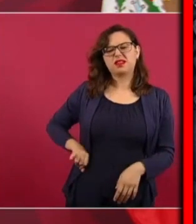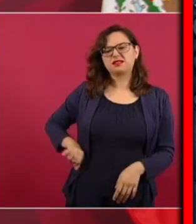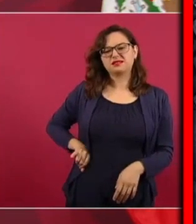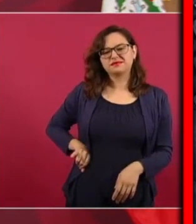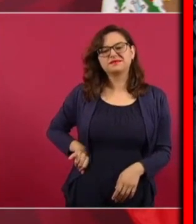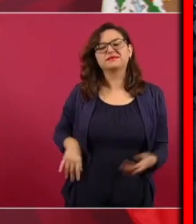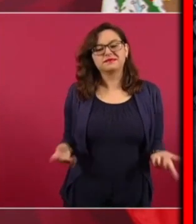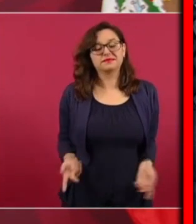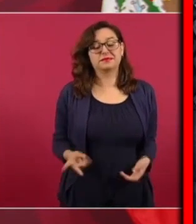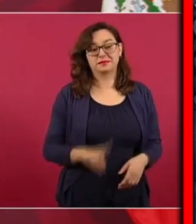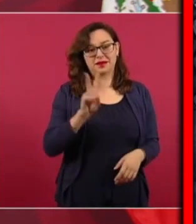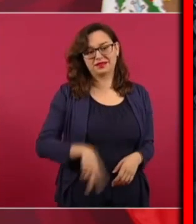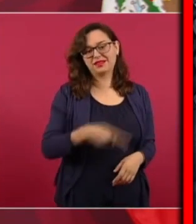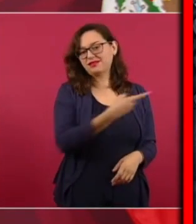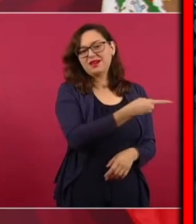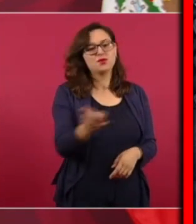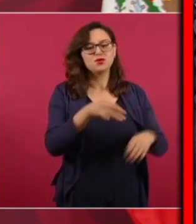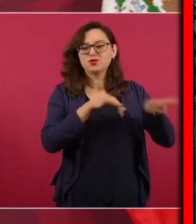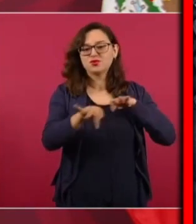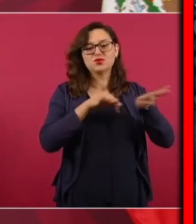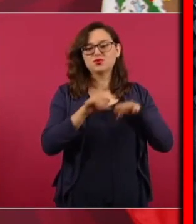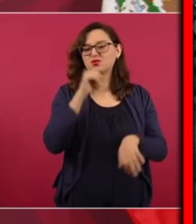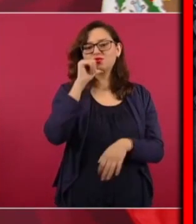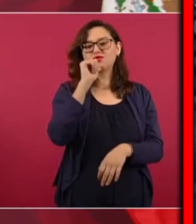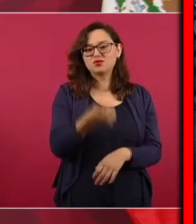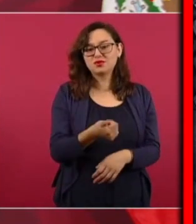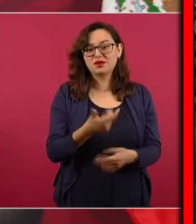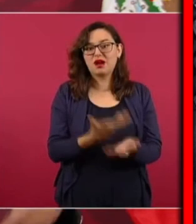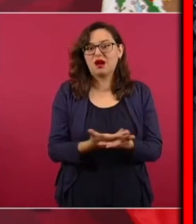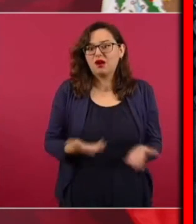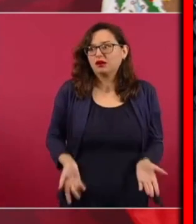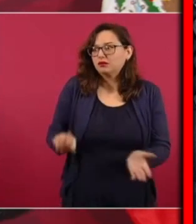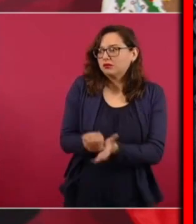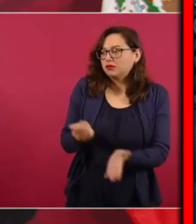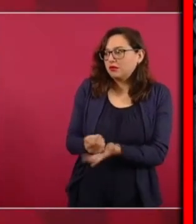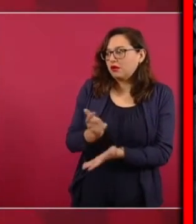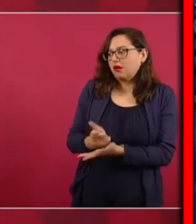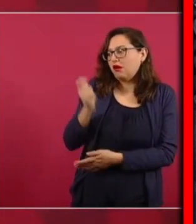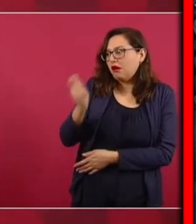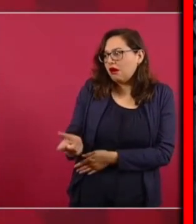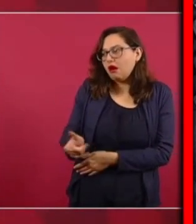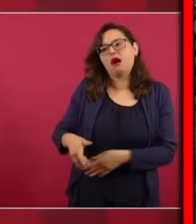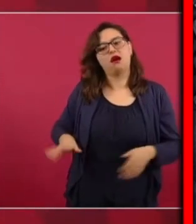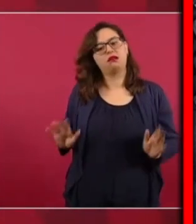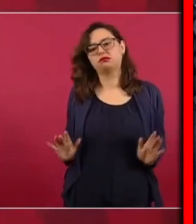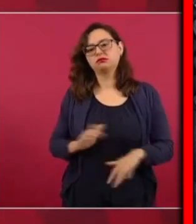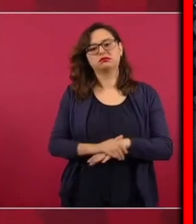producir sino especular pues ya no les resulta y ya